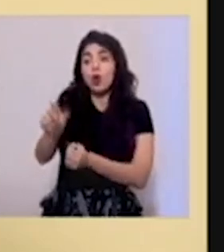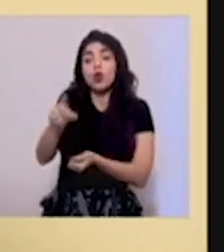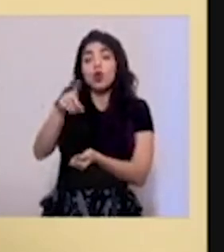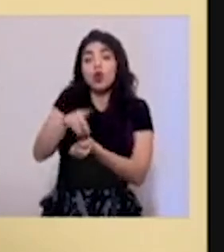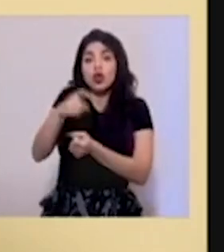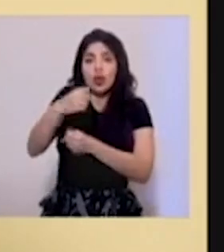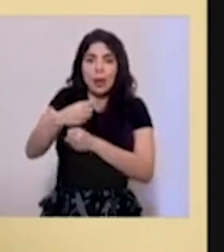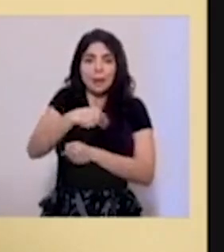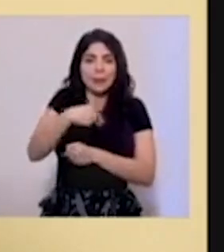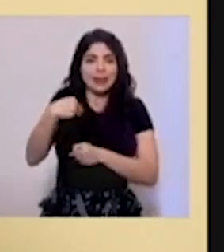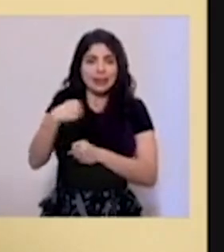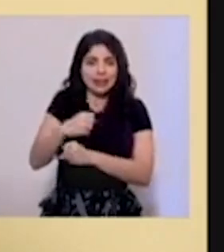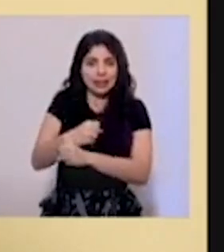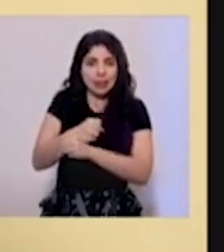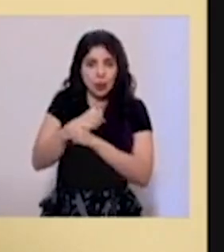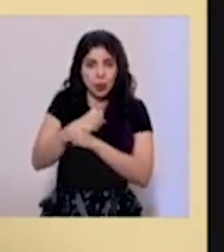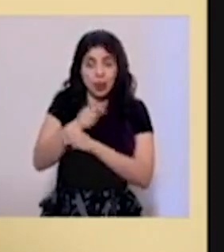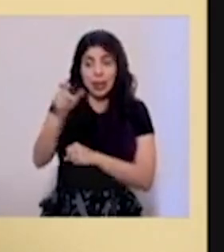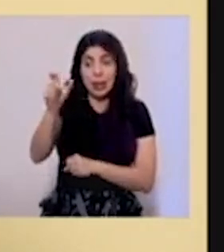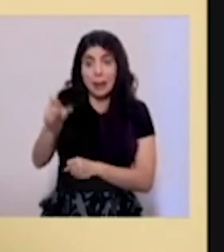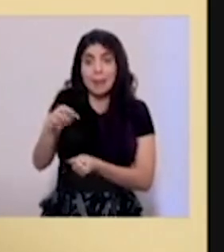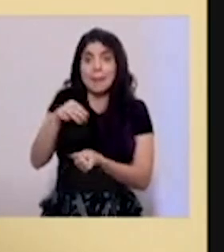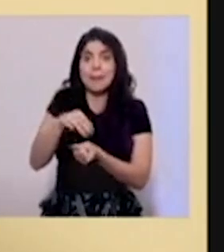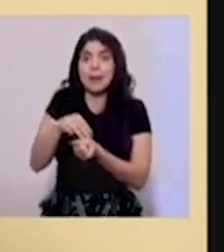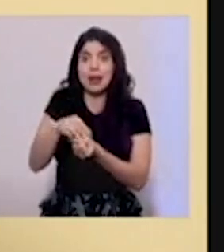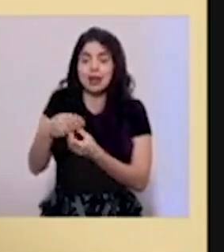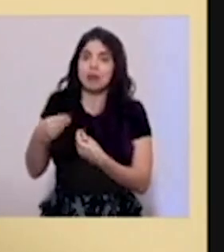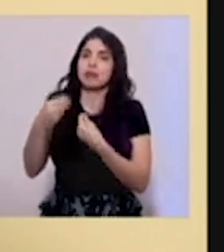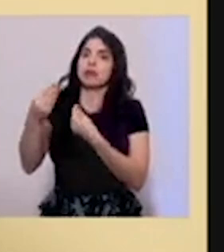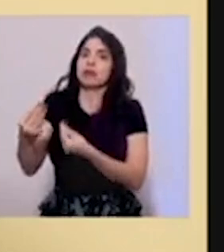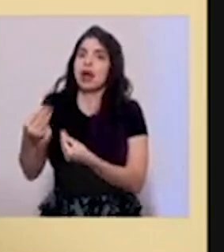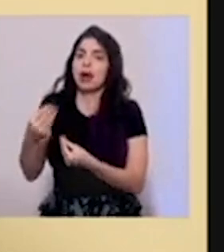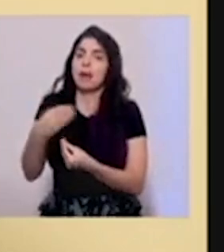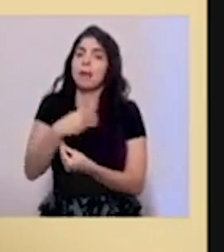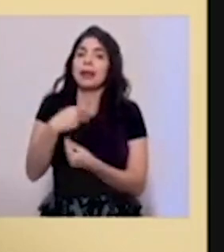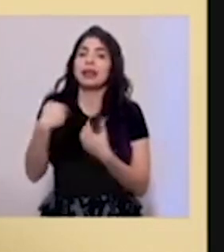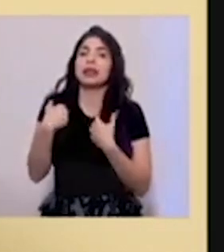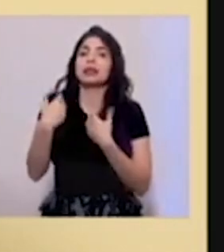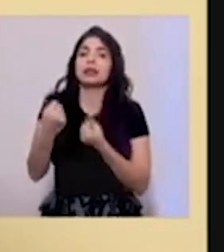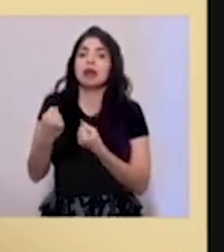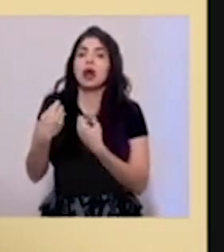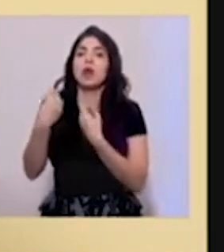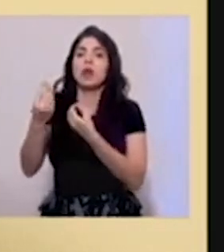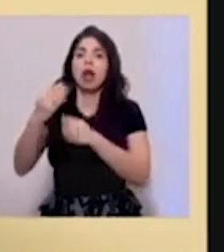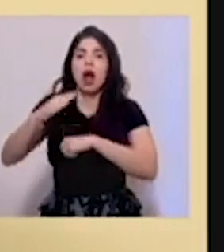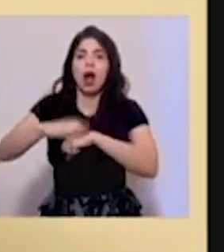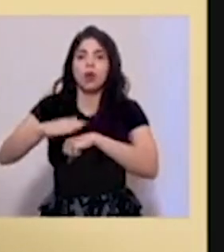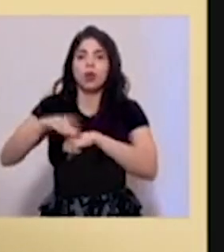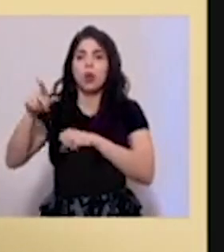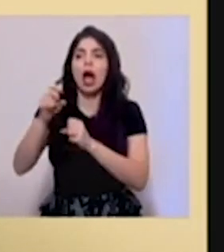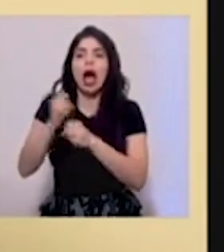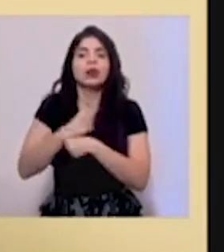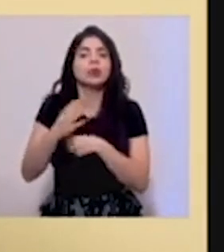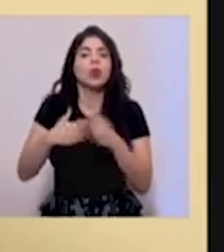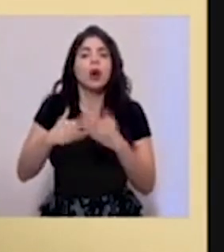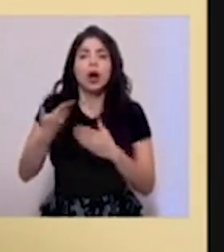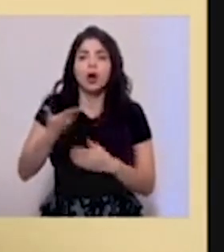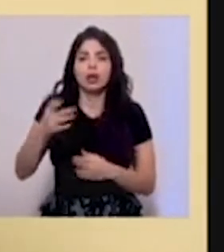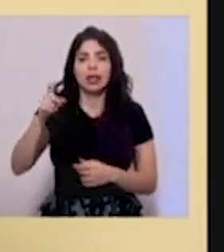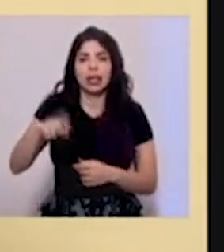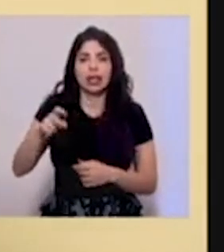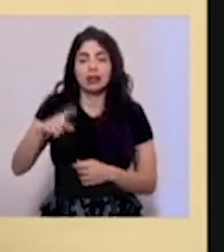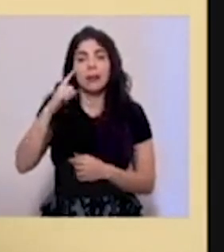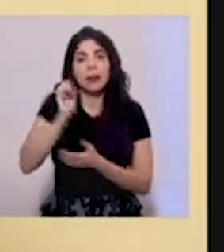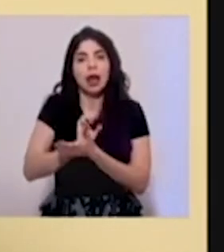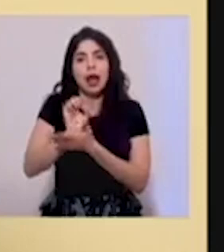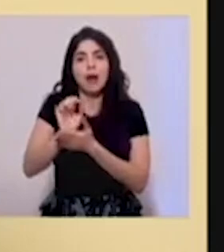Ministerio de Seguridad, que además se le dio la investidura por parte del Ministerio de Salud para tomar las medidas necesarias para evitar